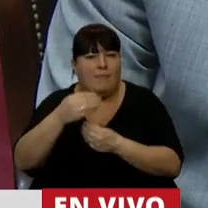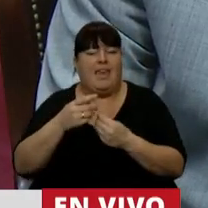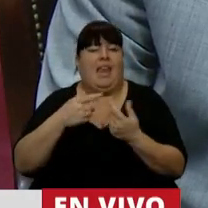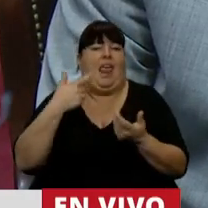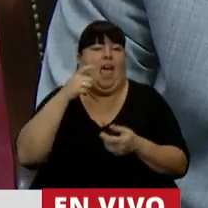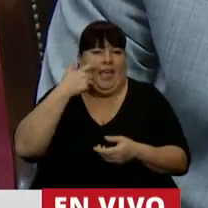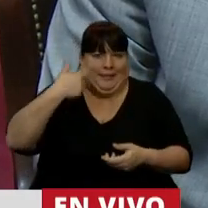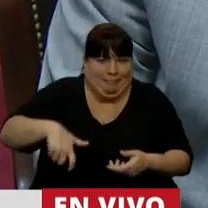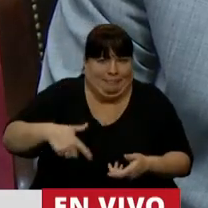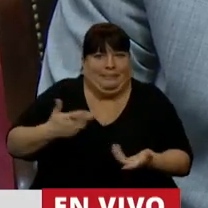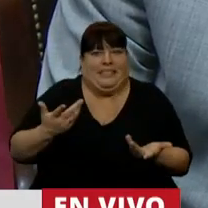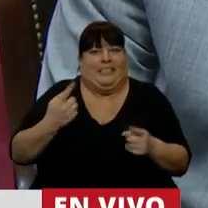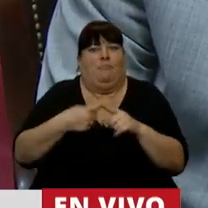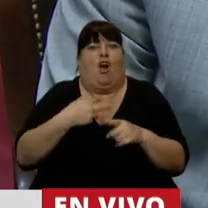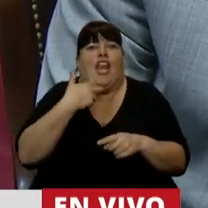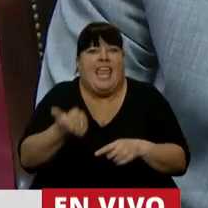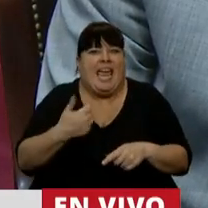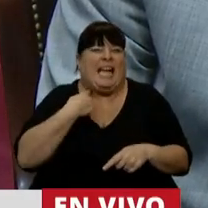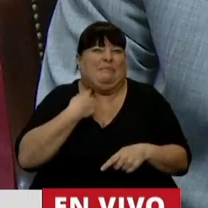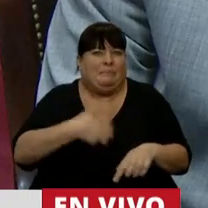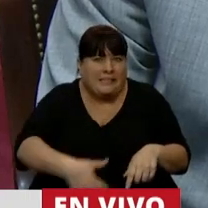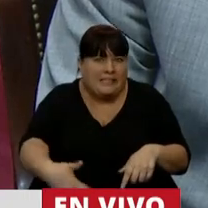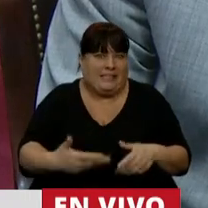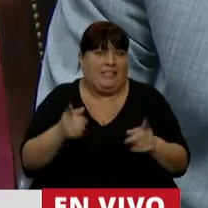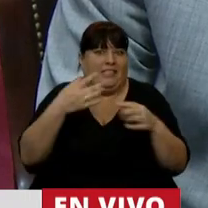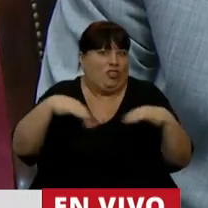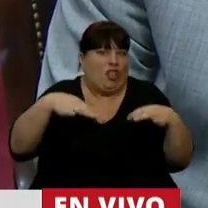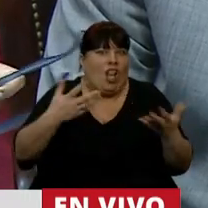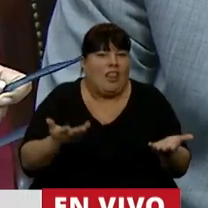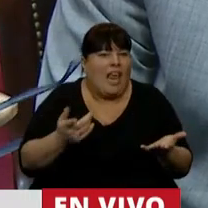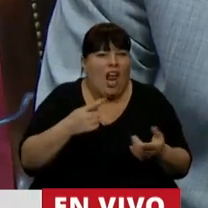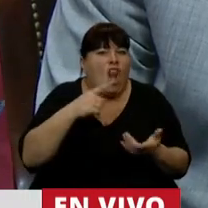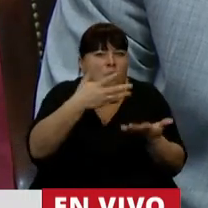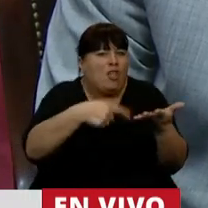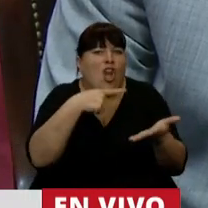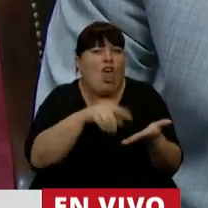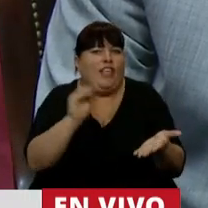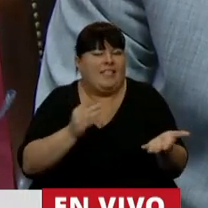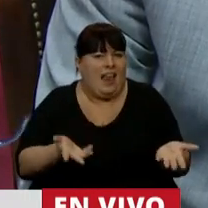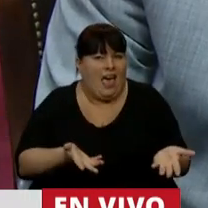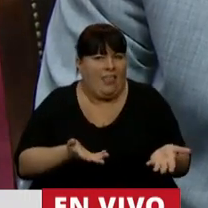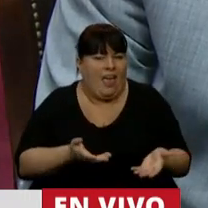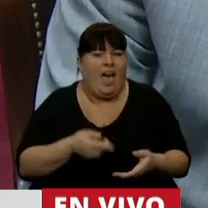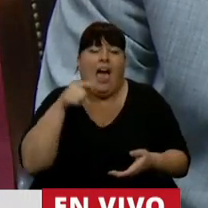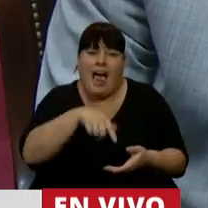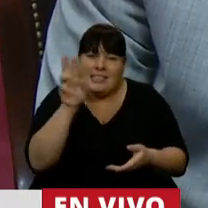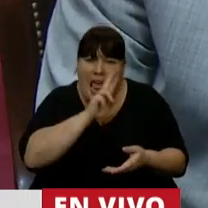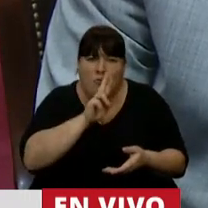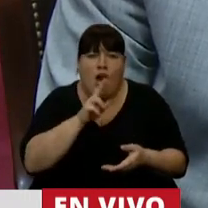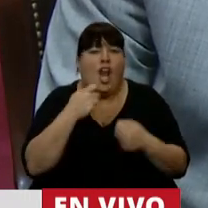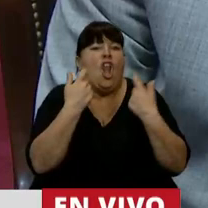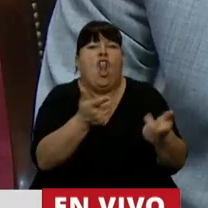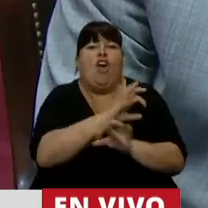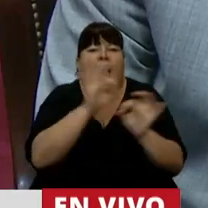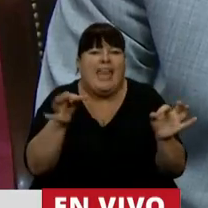familiares que les da vergüenza que su hija haya quedado embarazada fuera de un matrimonio. Nada dice este proyecto. A esas mujeres no se les